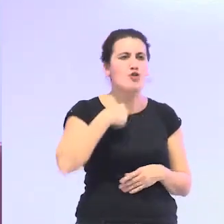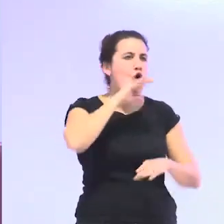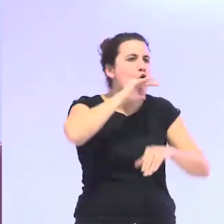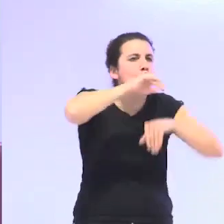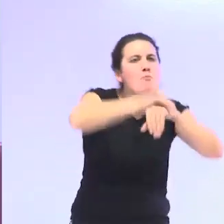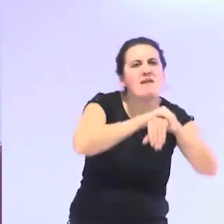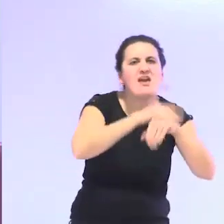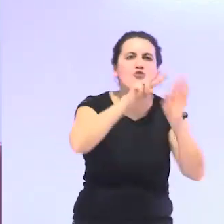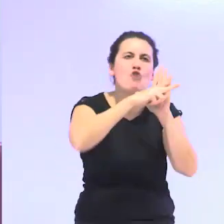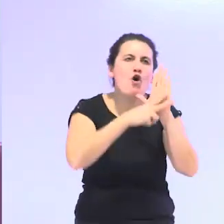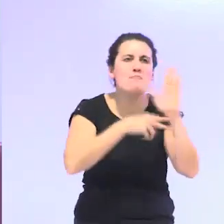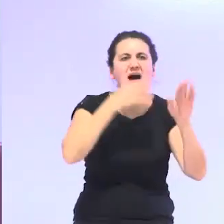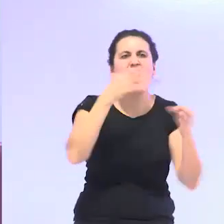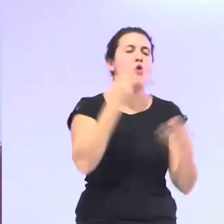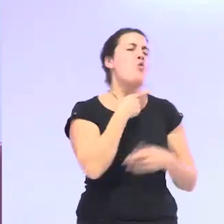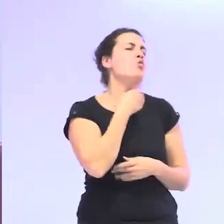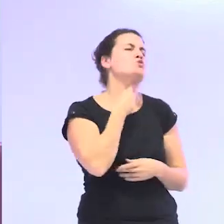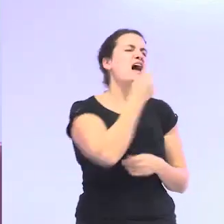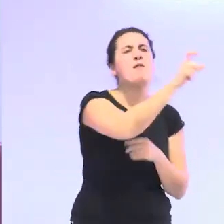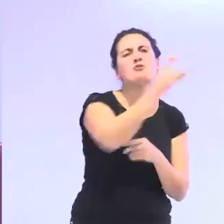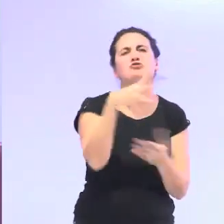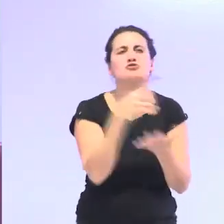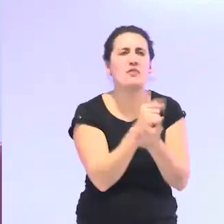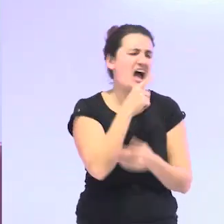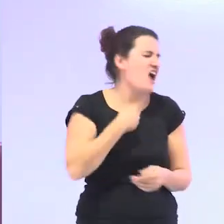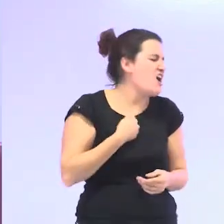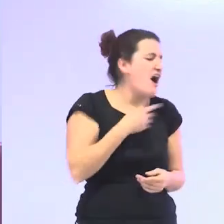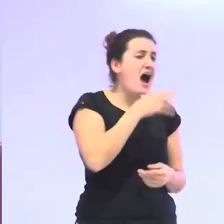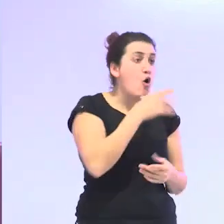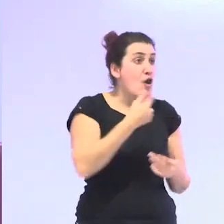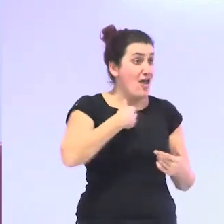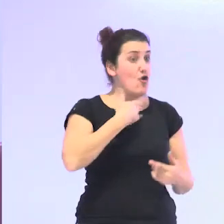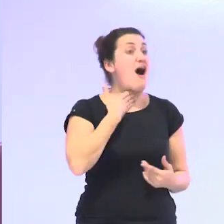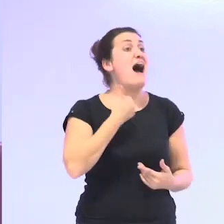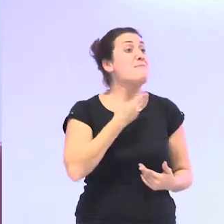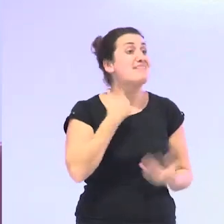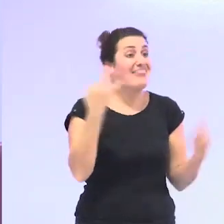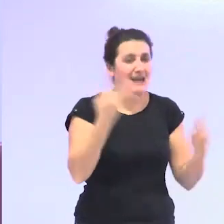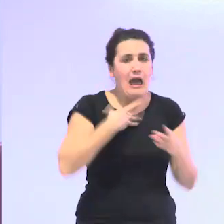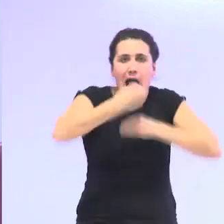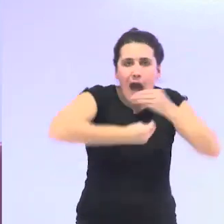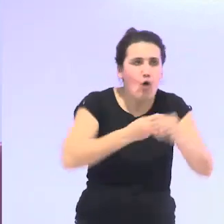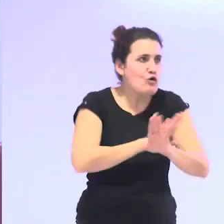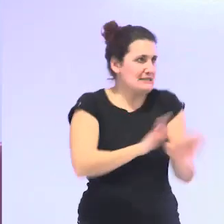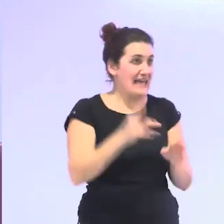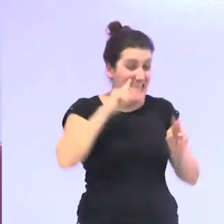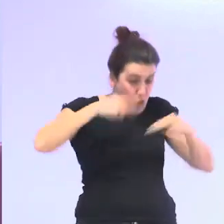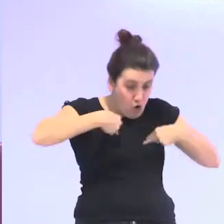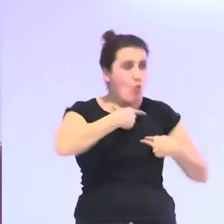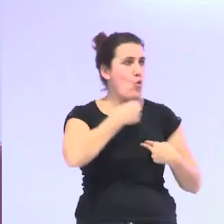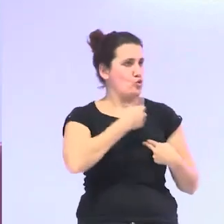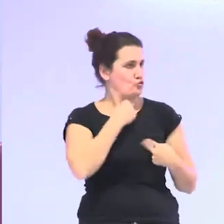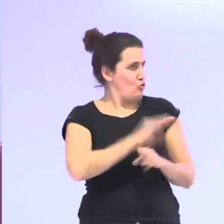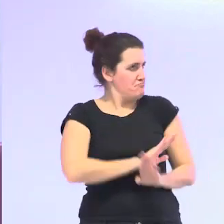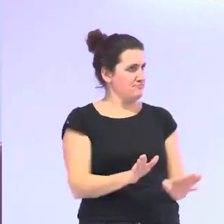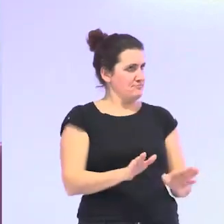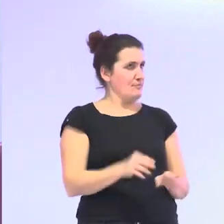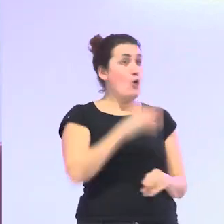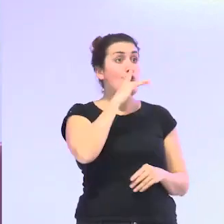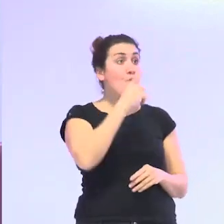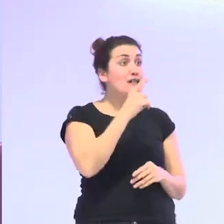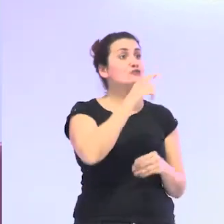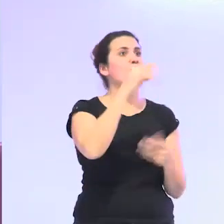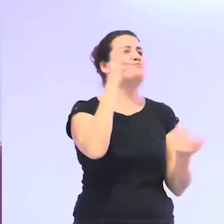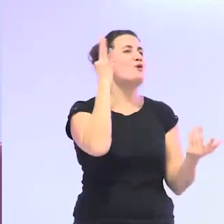ninguna norma ni tener que gustarle a nadie ahora hago lo que me apetece y me gusto a mi misma entonces eso también es rompedor por eso necesitamos mujeres